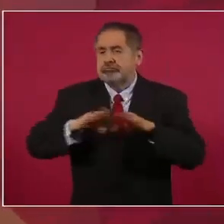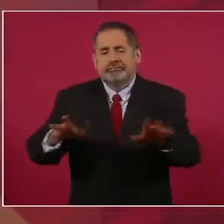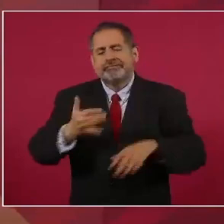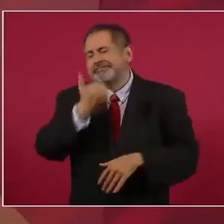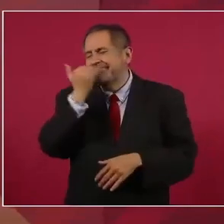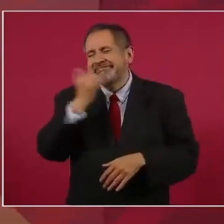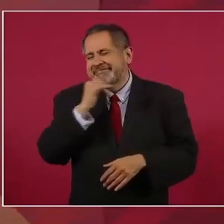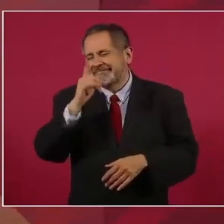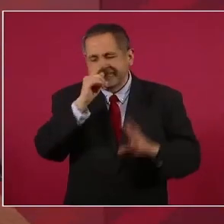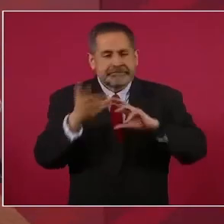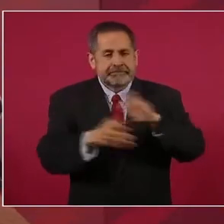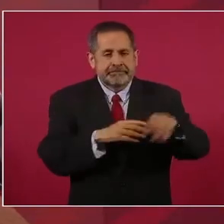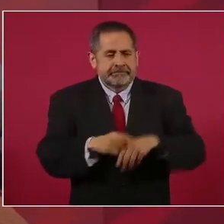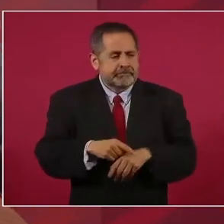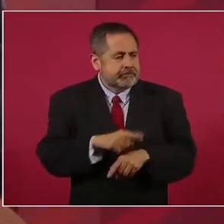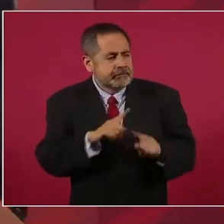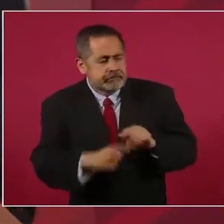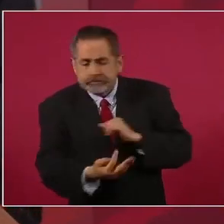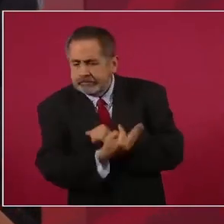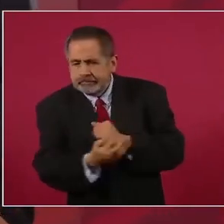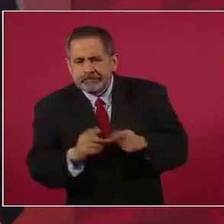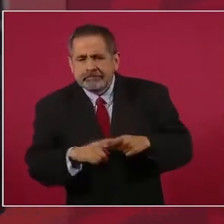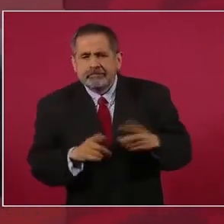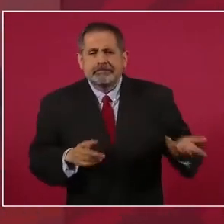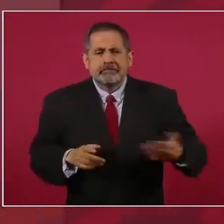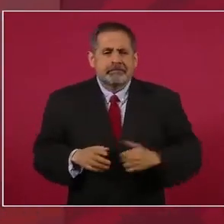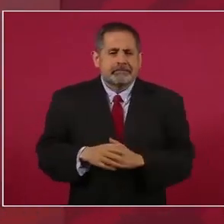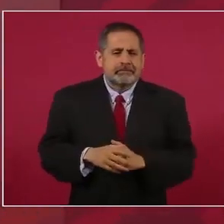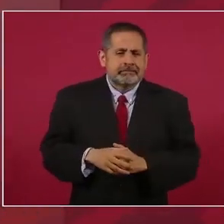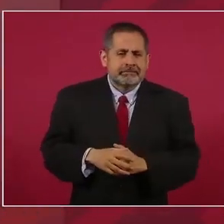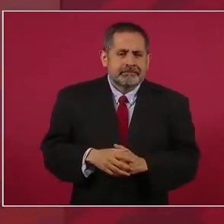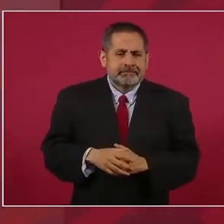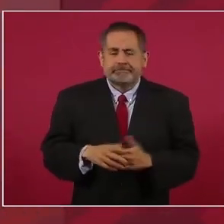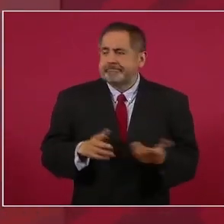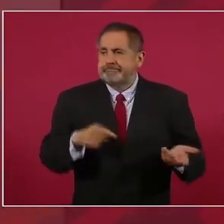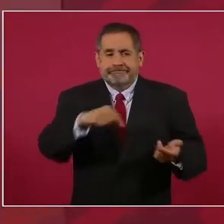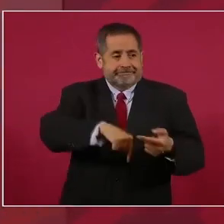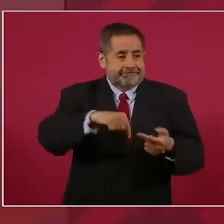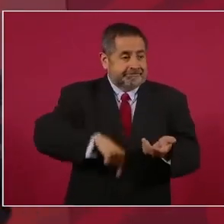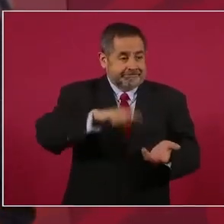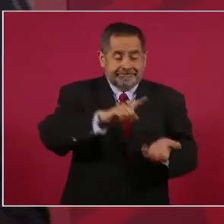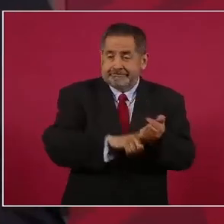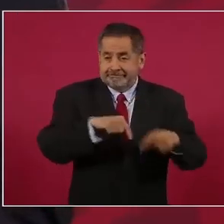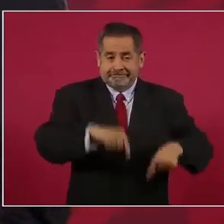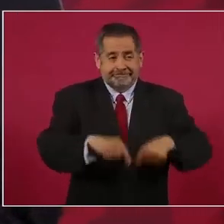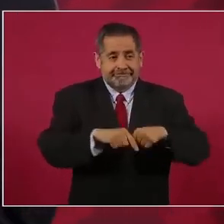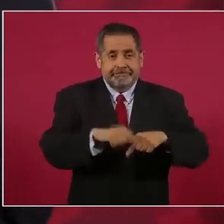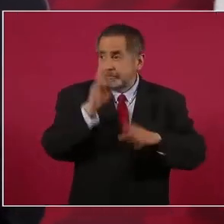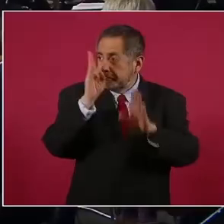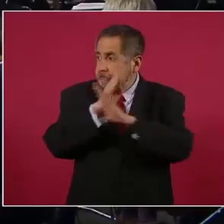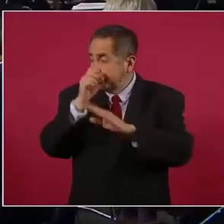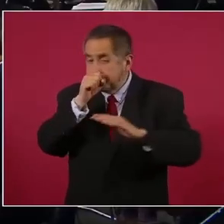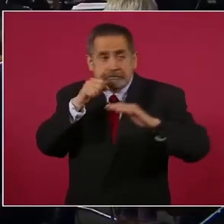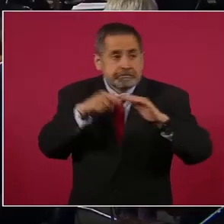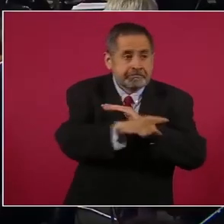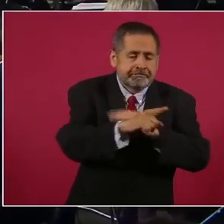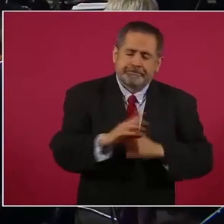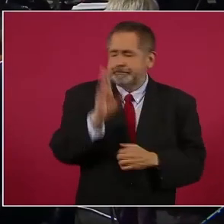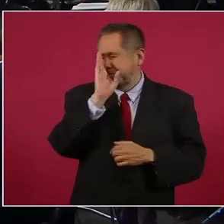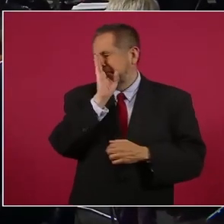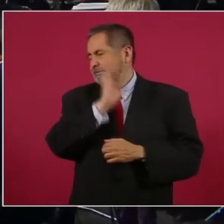Y esta fuente de aquí, del patio central, el Pegaso, sí,